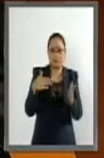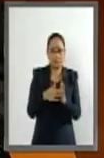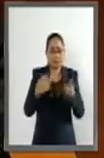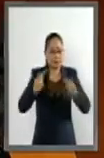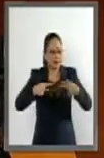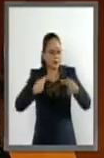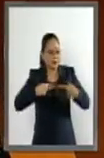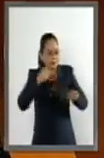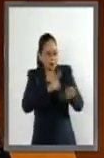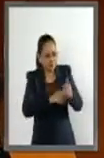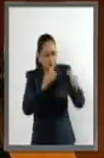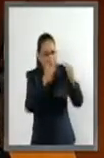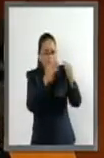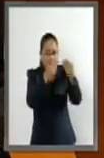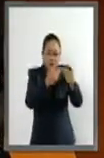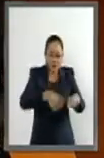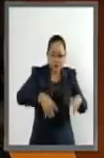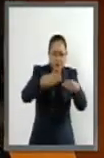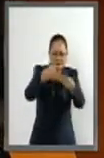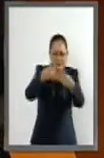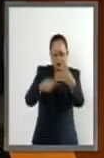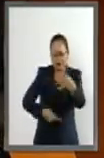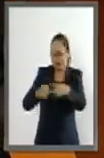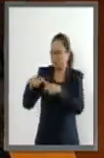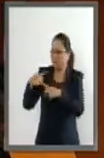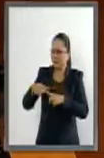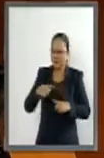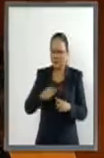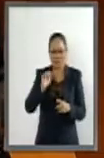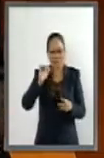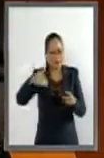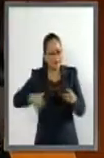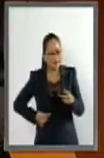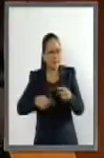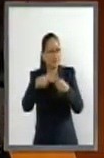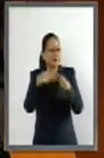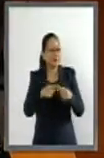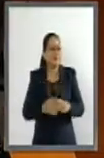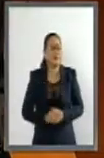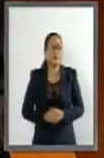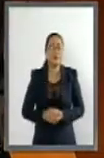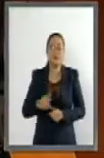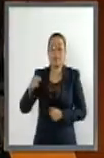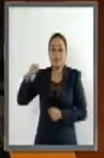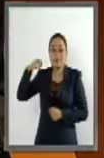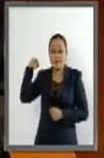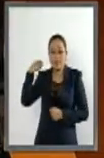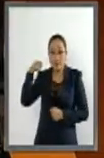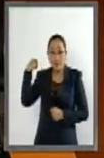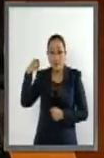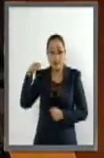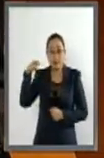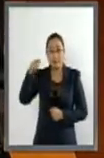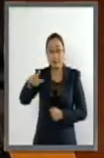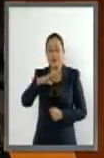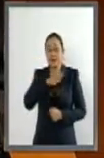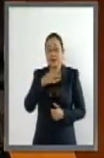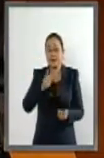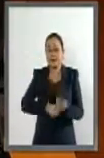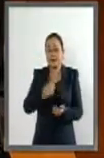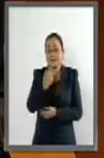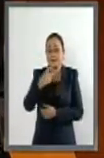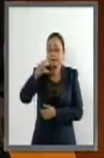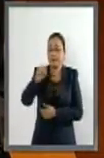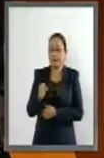damnificadas hasta el día de hoy. En Tabasco resultaron afectados 163